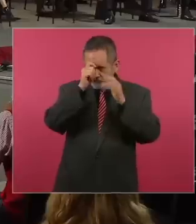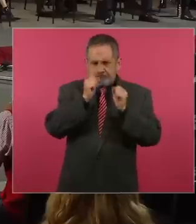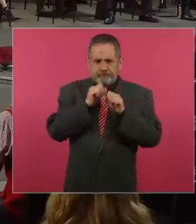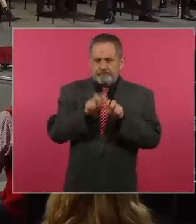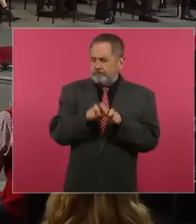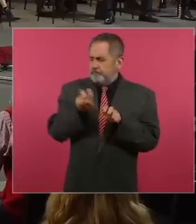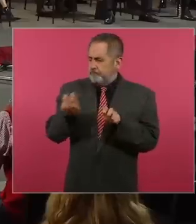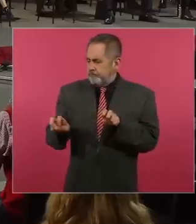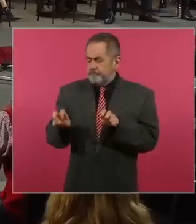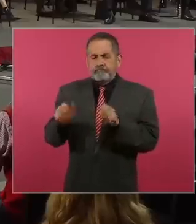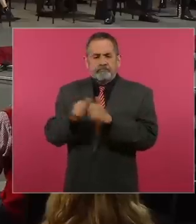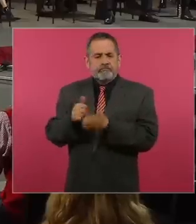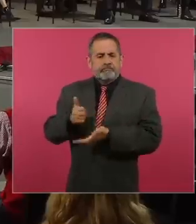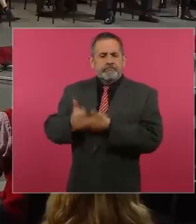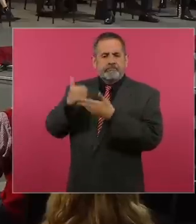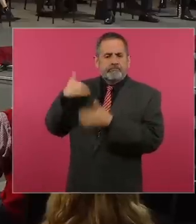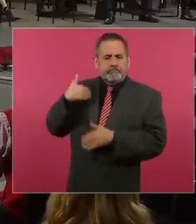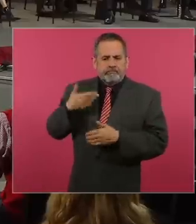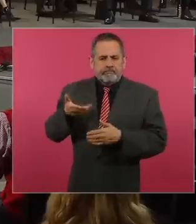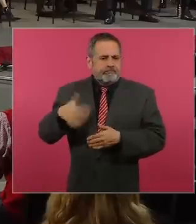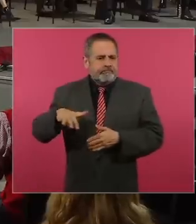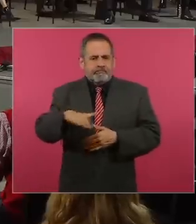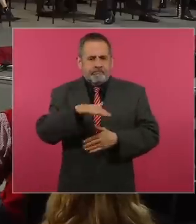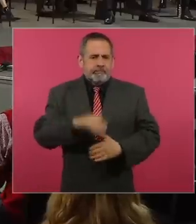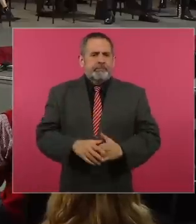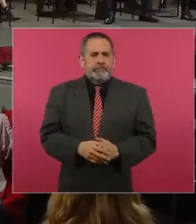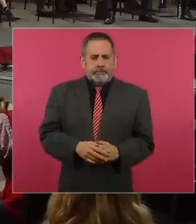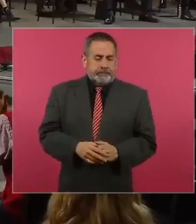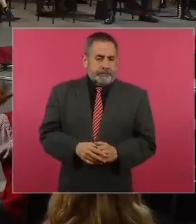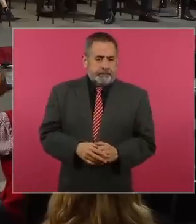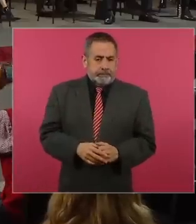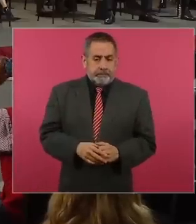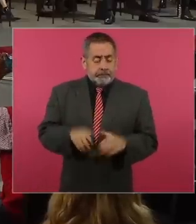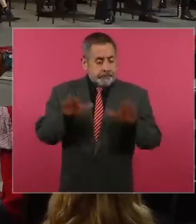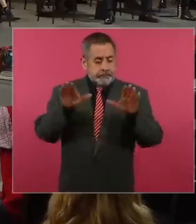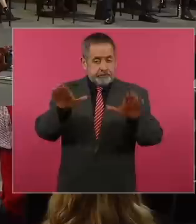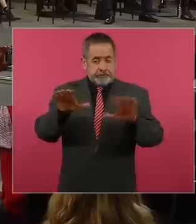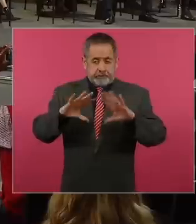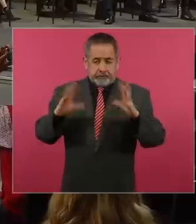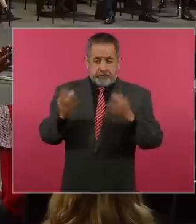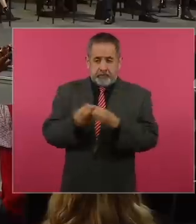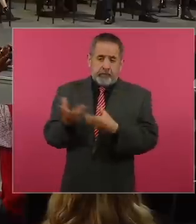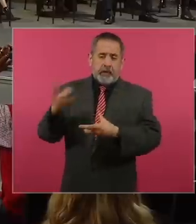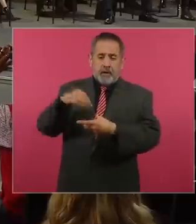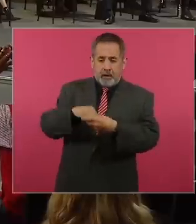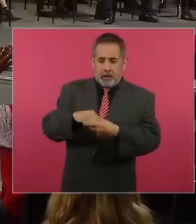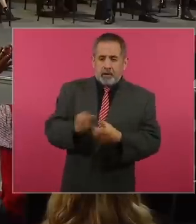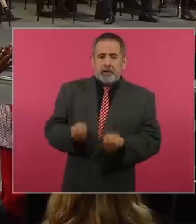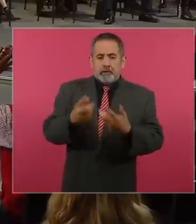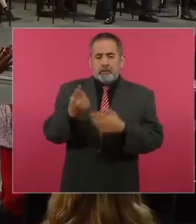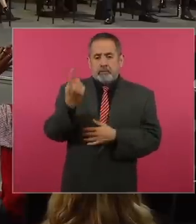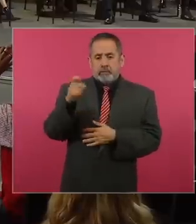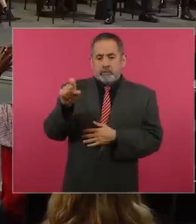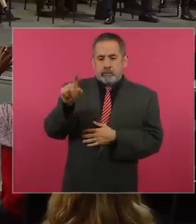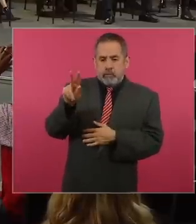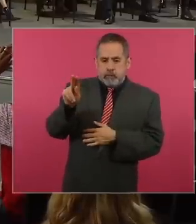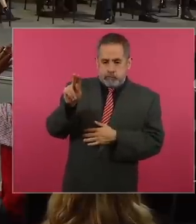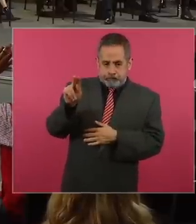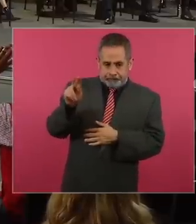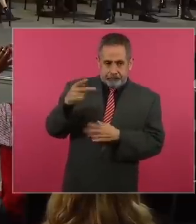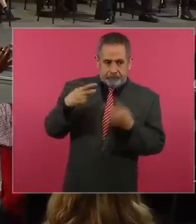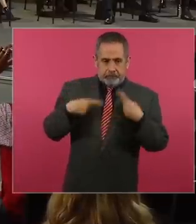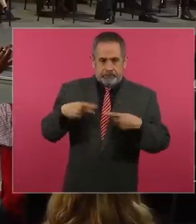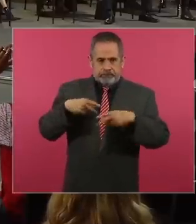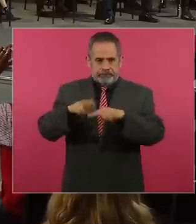y sobrecargos. Los aviones tienen una capacidad de transportar 180 pasajeros y como